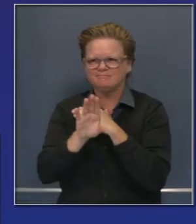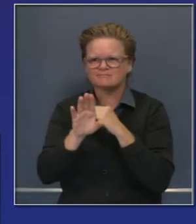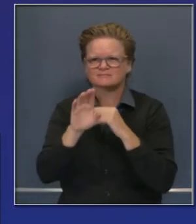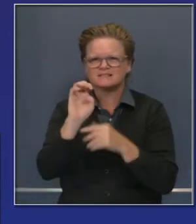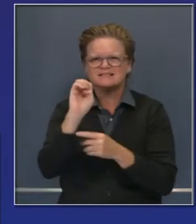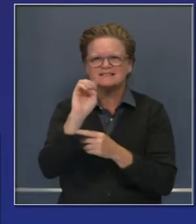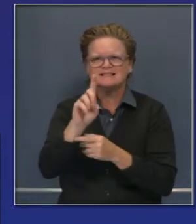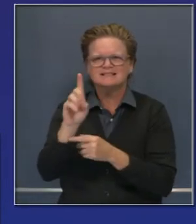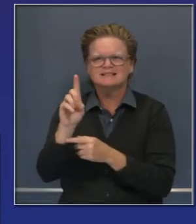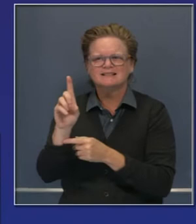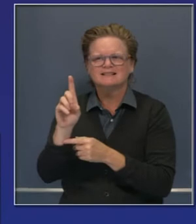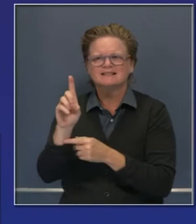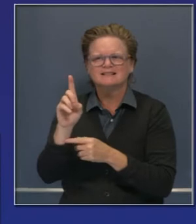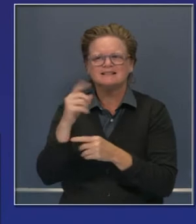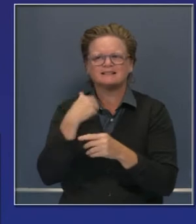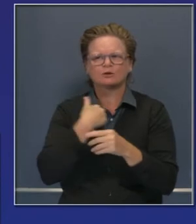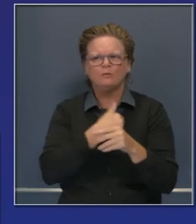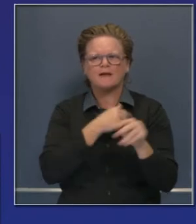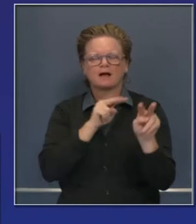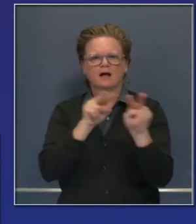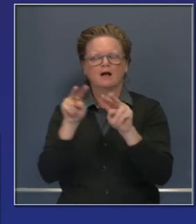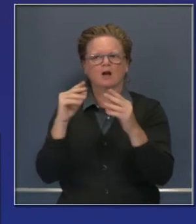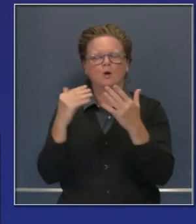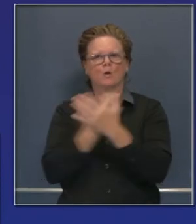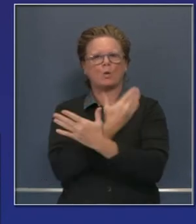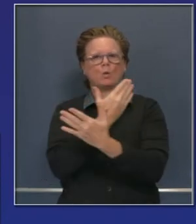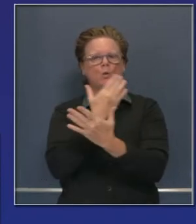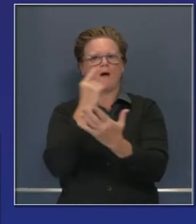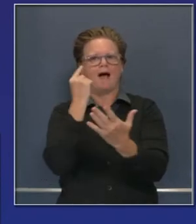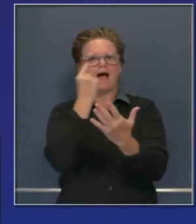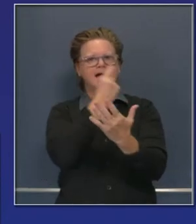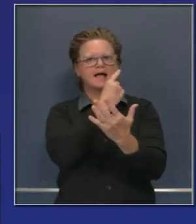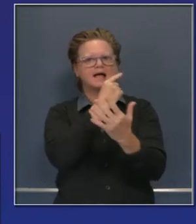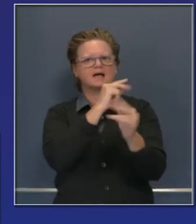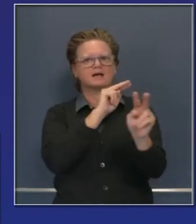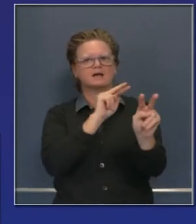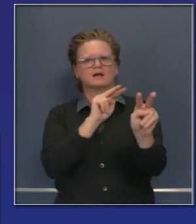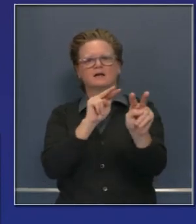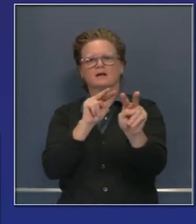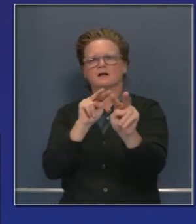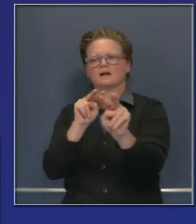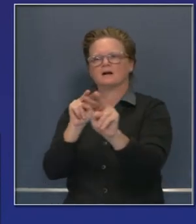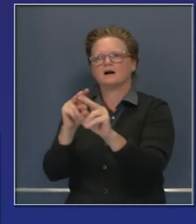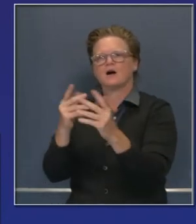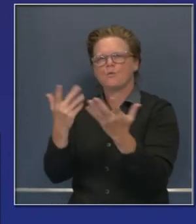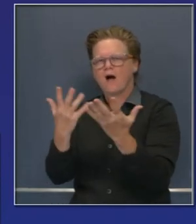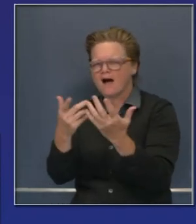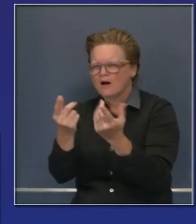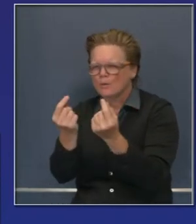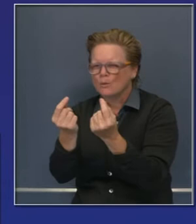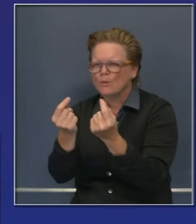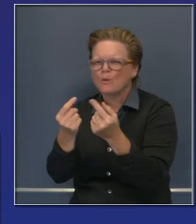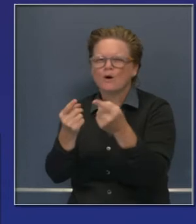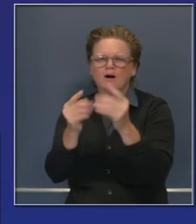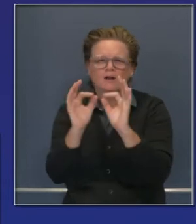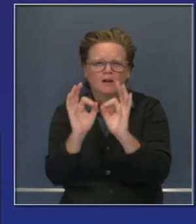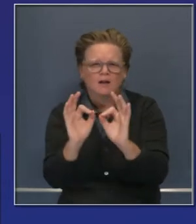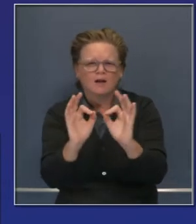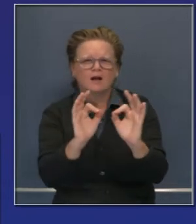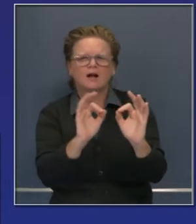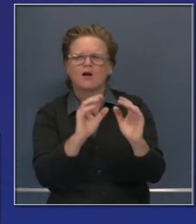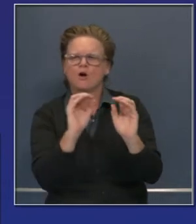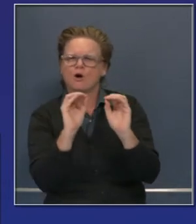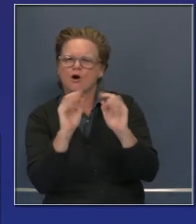oportunidad de entrar a EDD para ver una nueva perspectiva sobre sus operaciones y seguir desarrollando sus